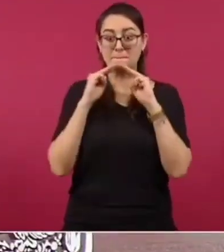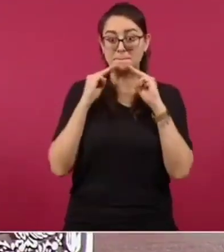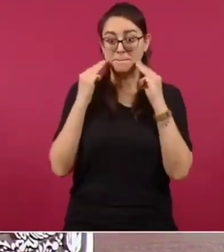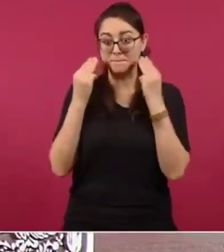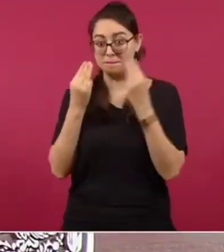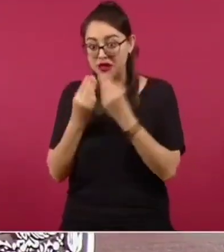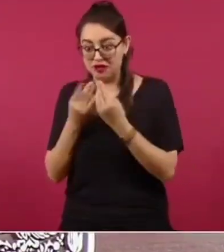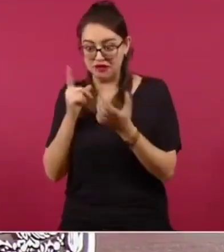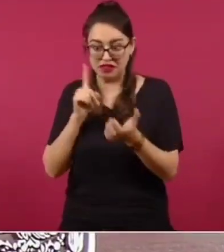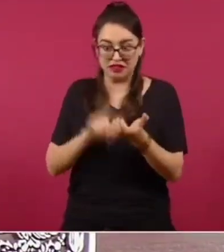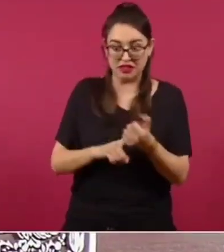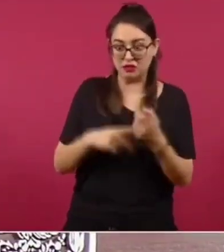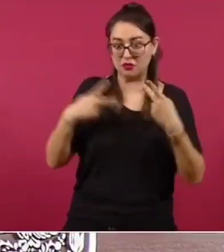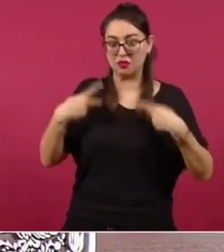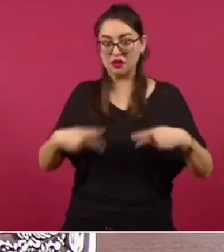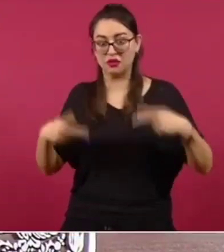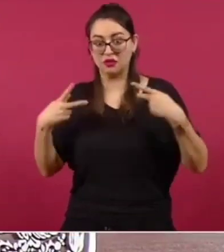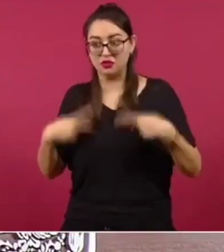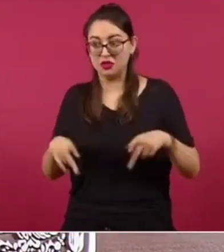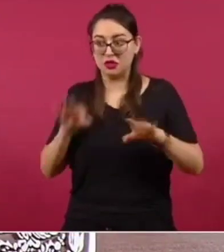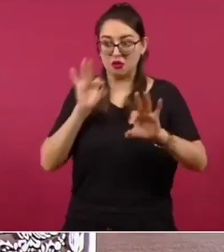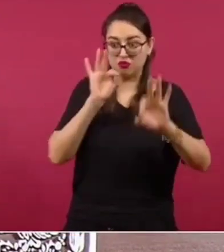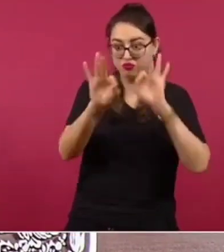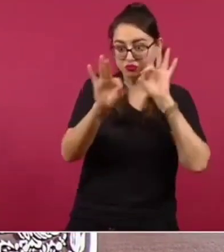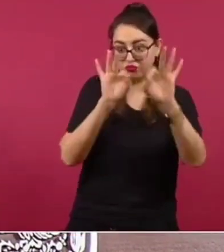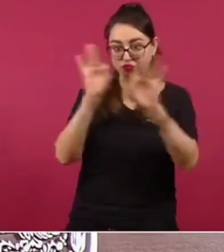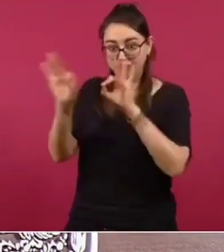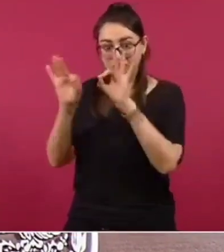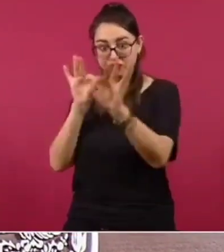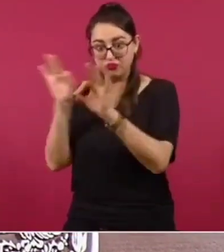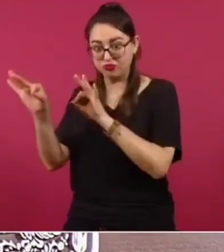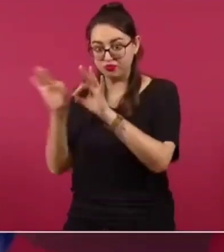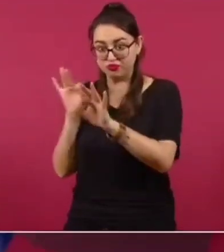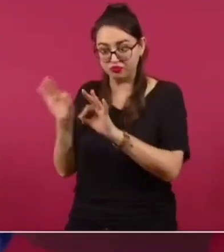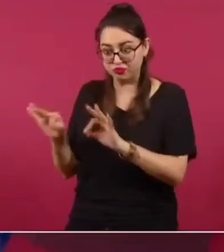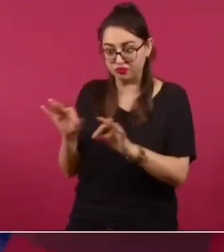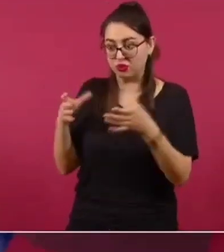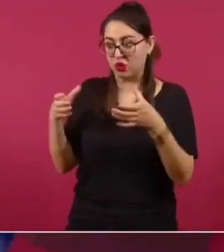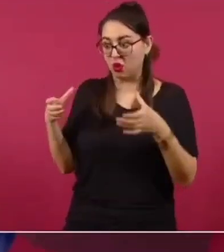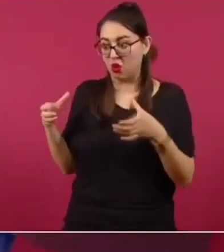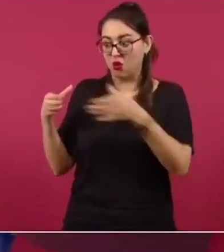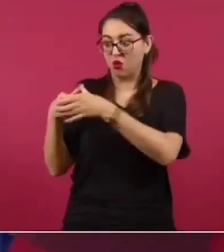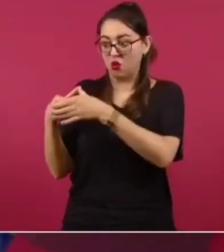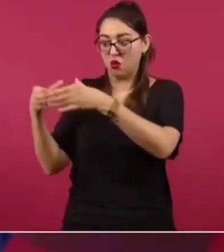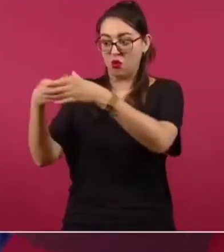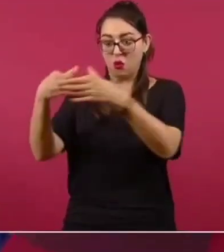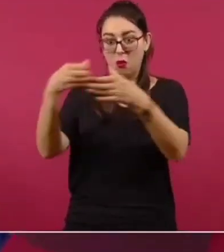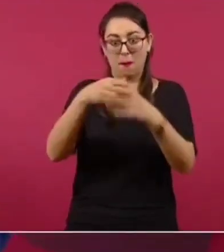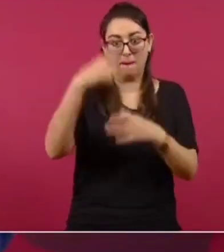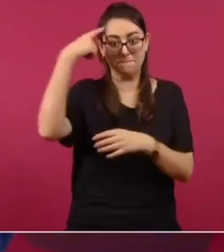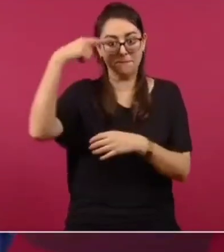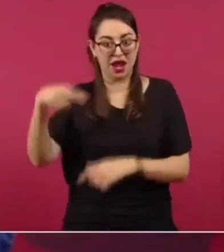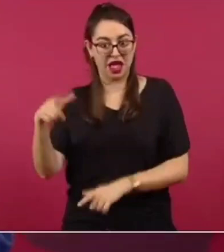las autodefensas, pasa por otros capítulos,